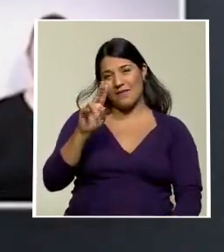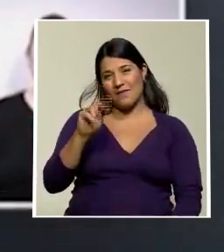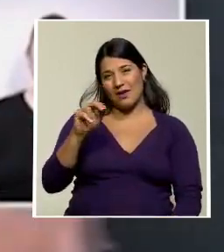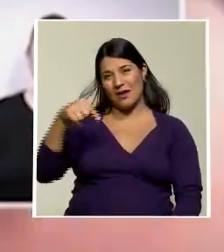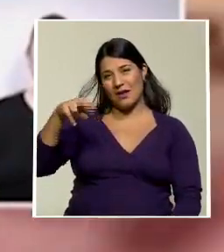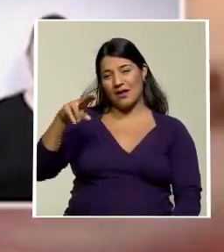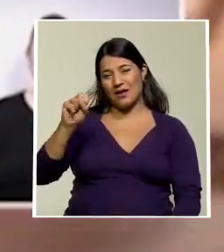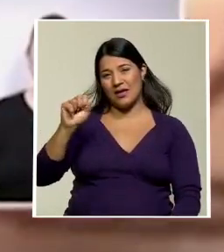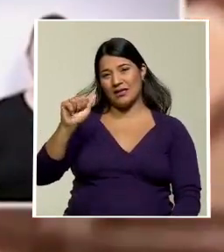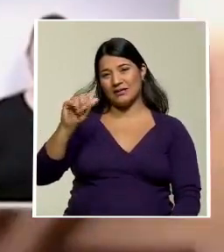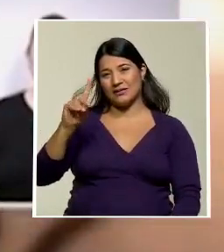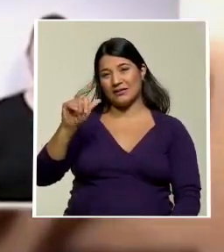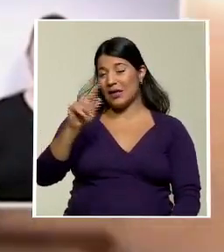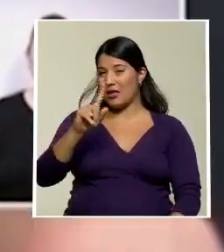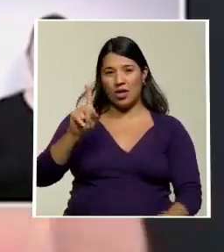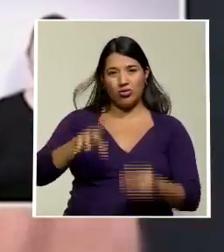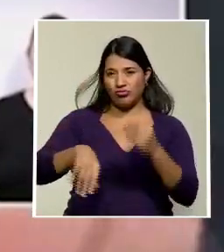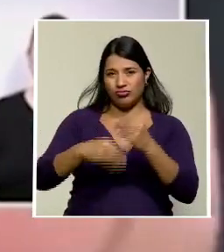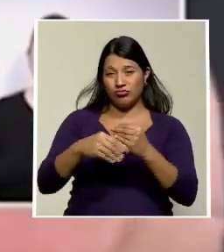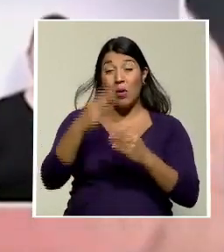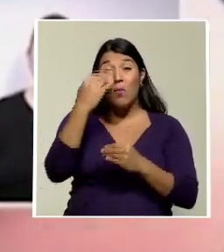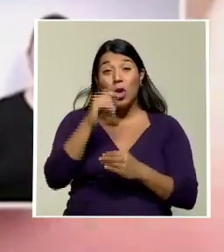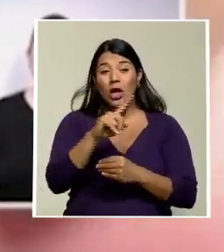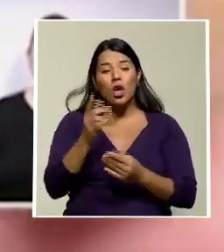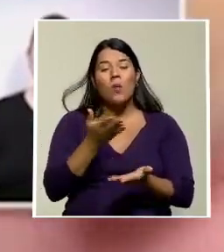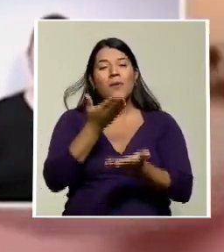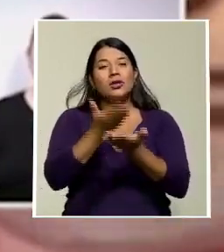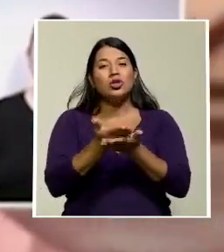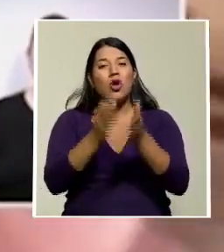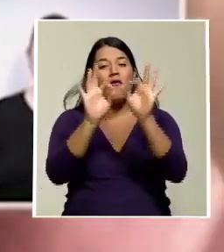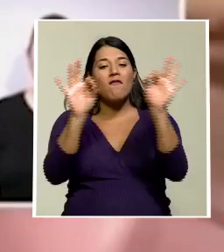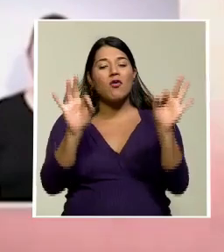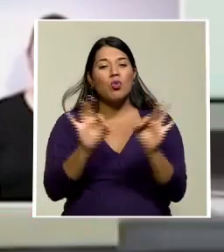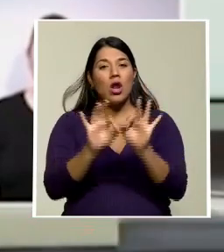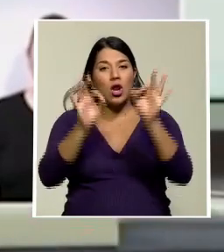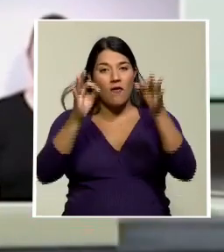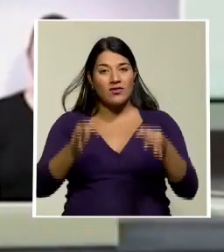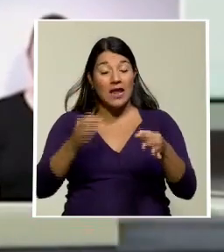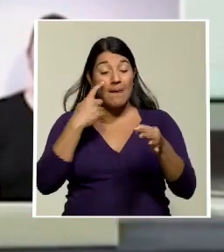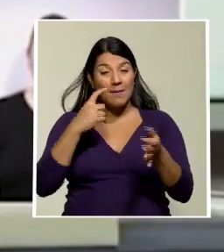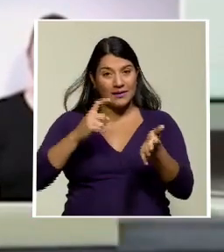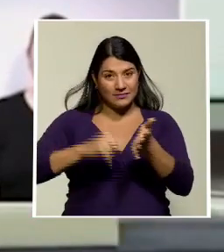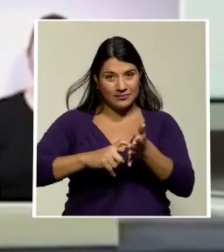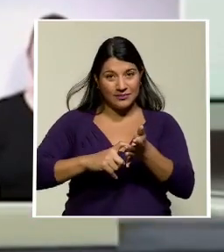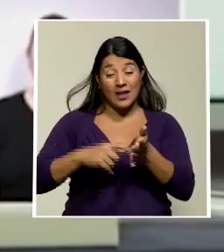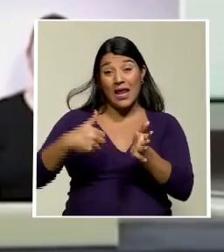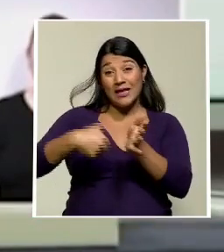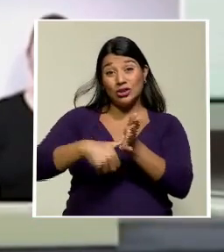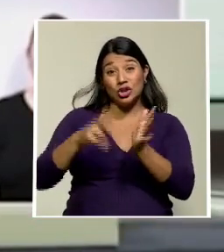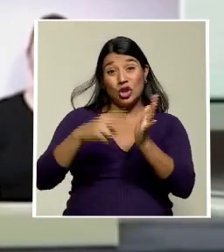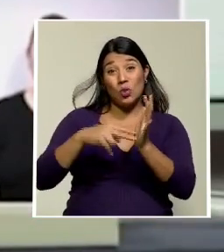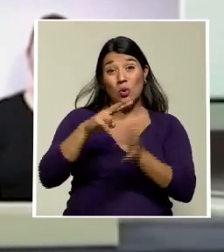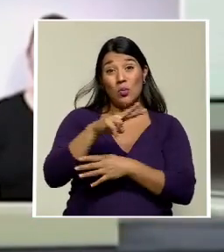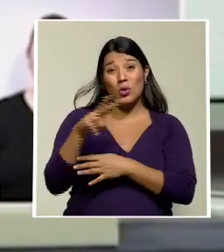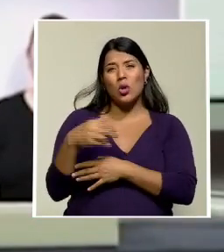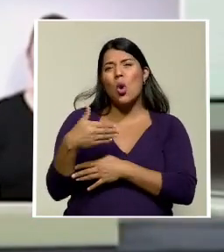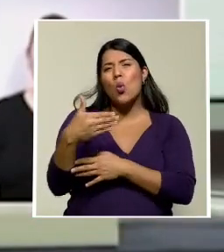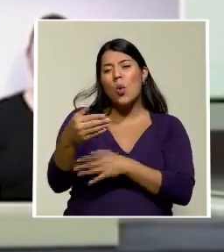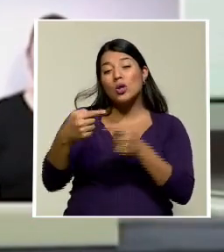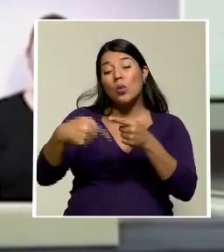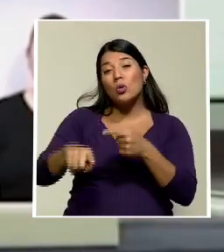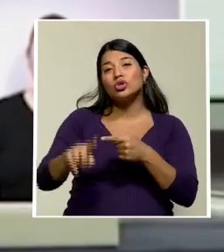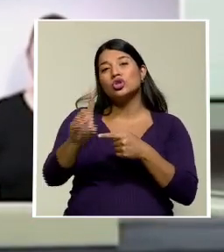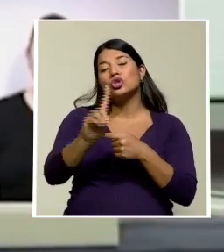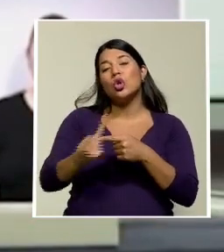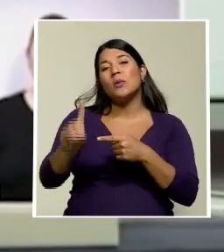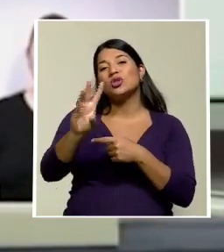2022 debido a que no presentó el formulario oficial de inscripción. Las elecciones del 2022 se realizarán el domingo 6 de